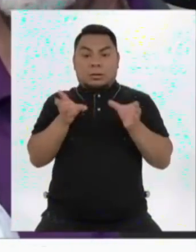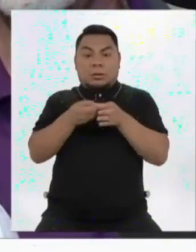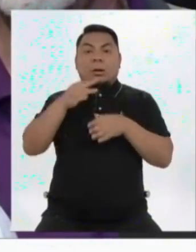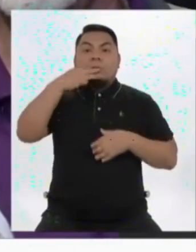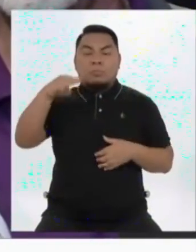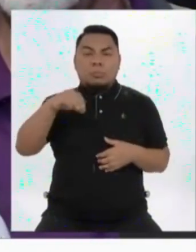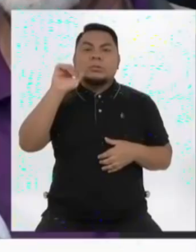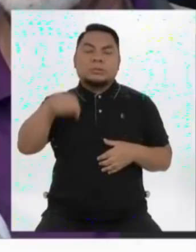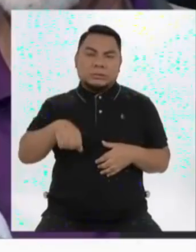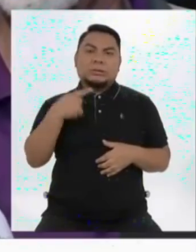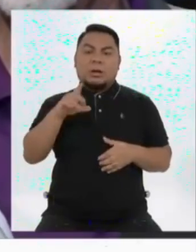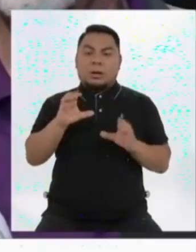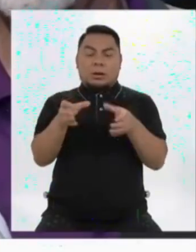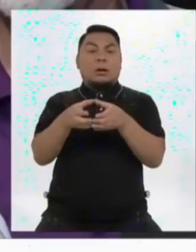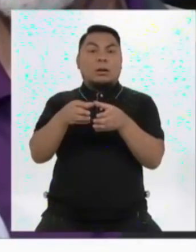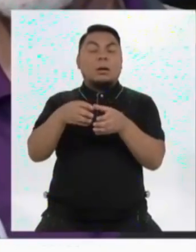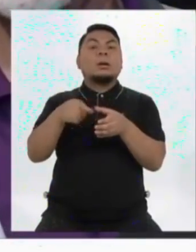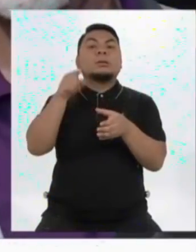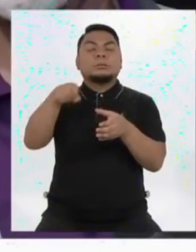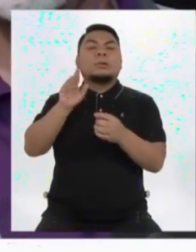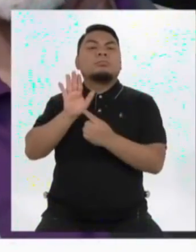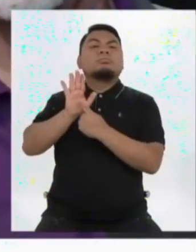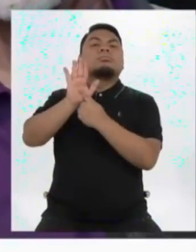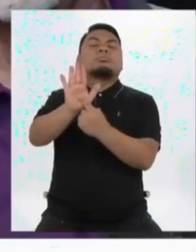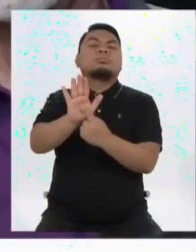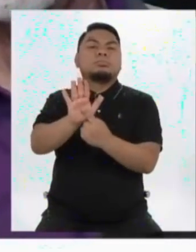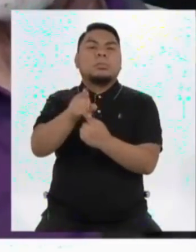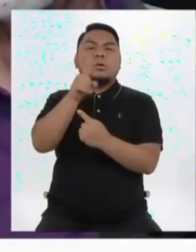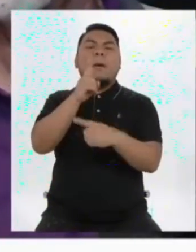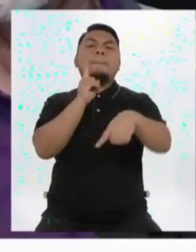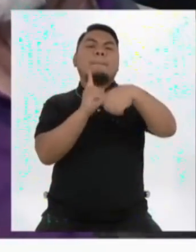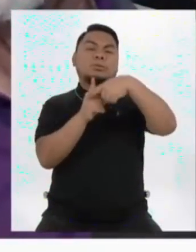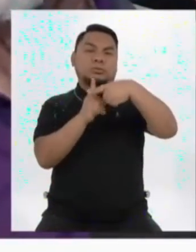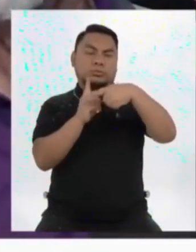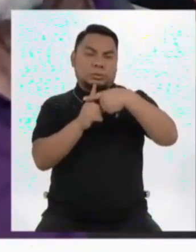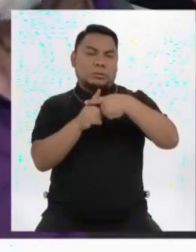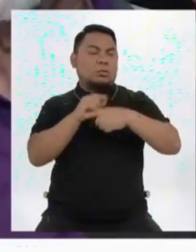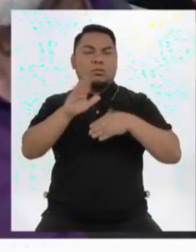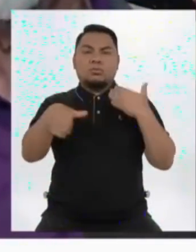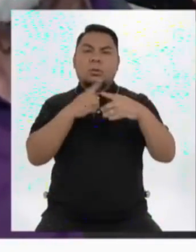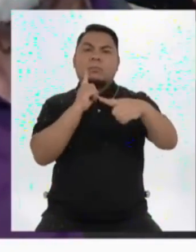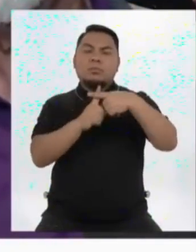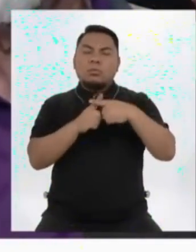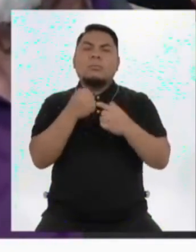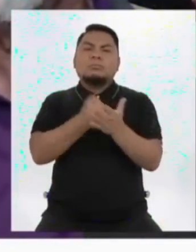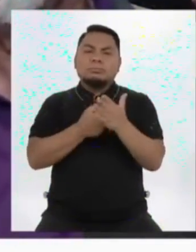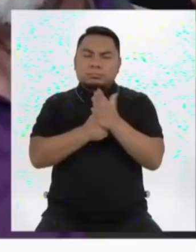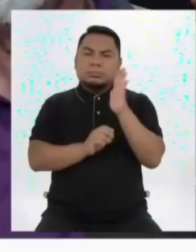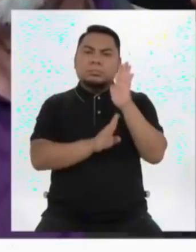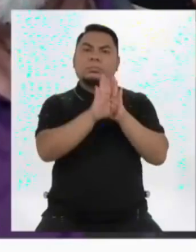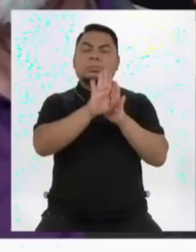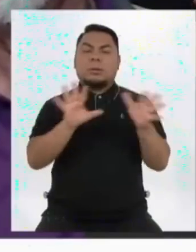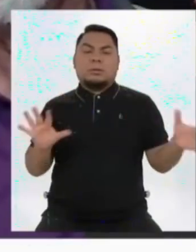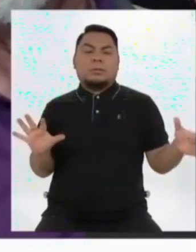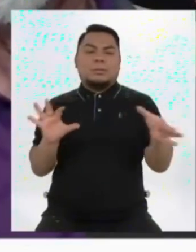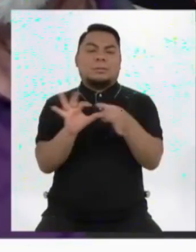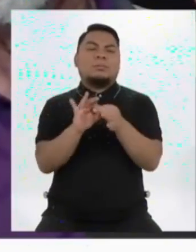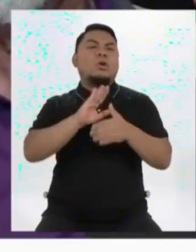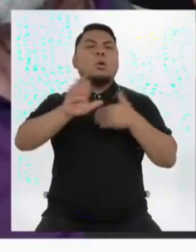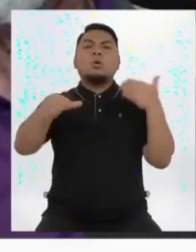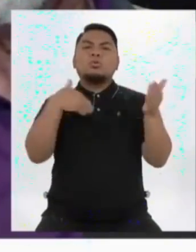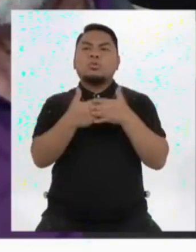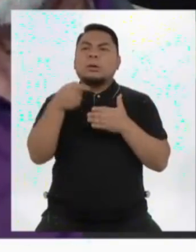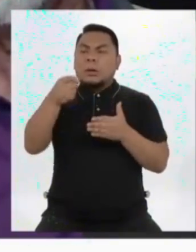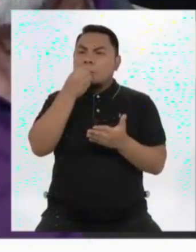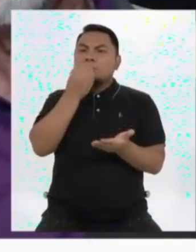va a ser una bancada que se va a presentar de una forma positiva, propositiva, constructiva y de la mano con todas aquellas